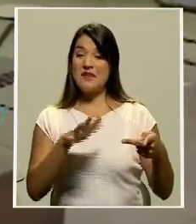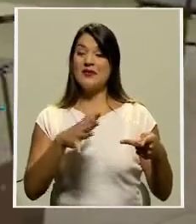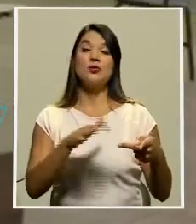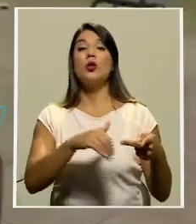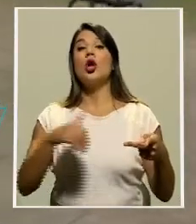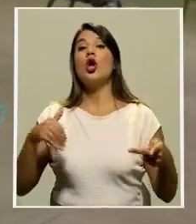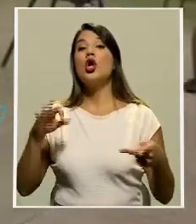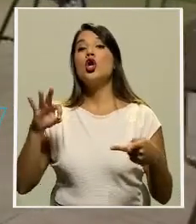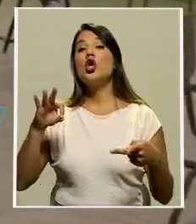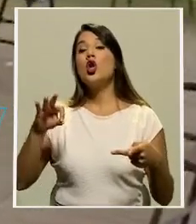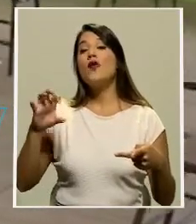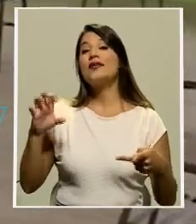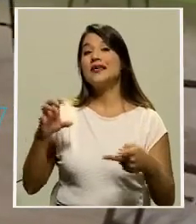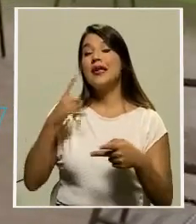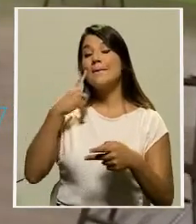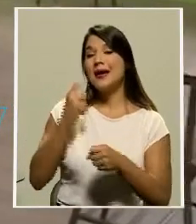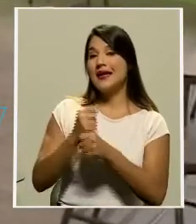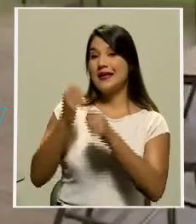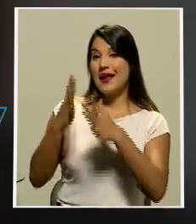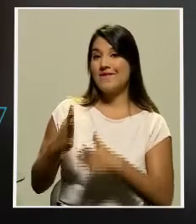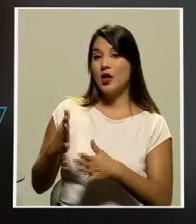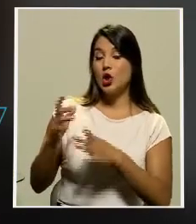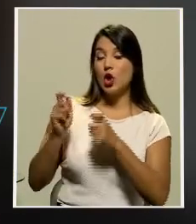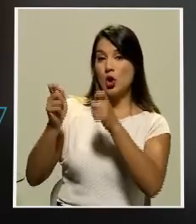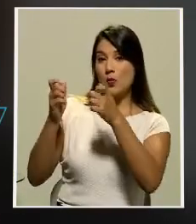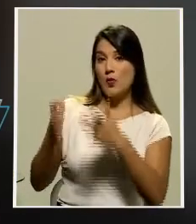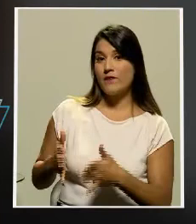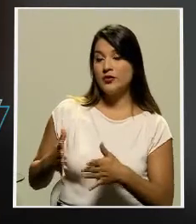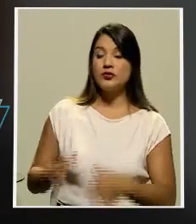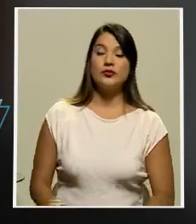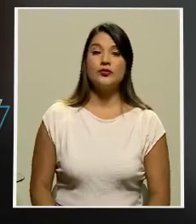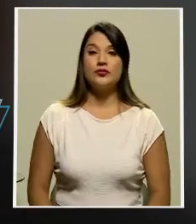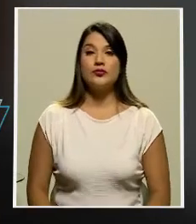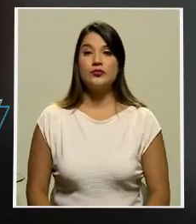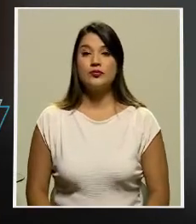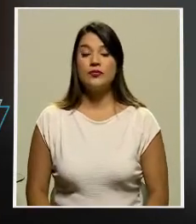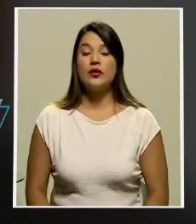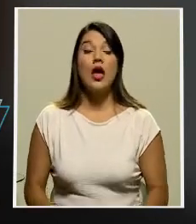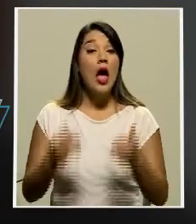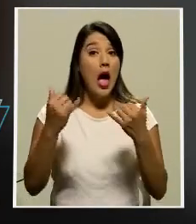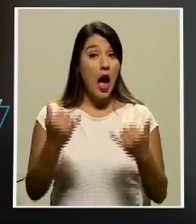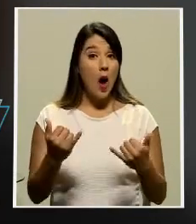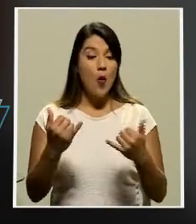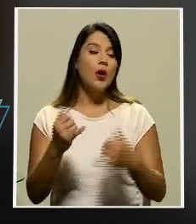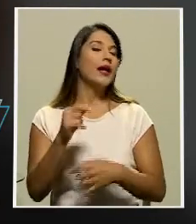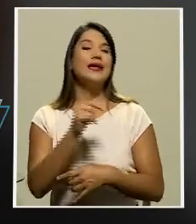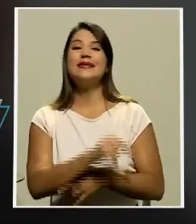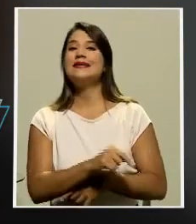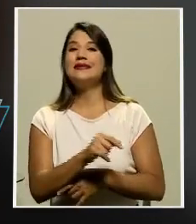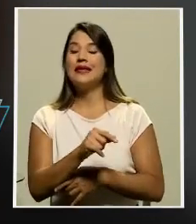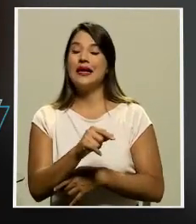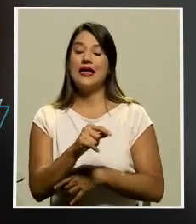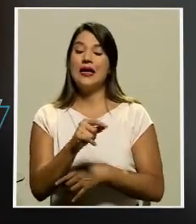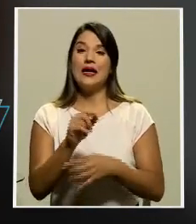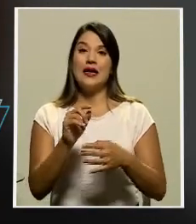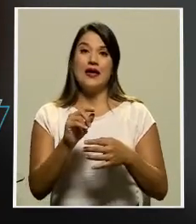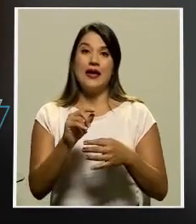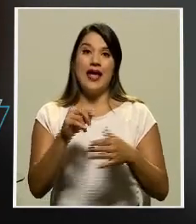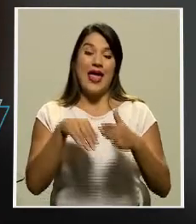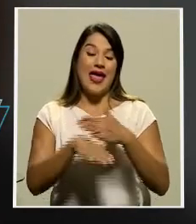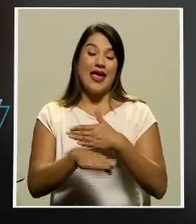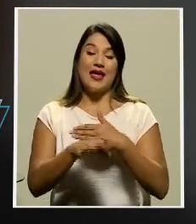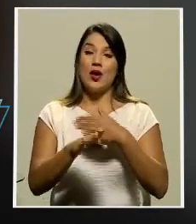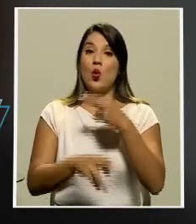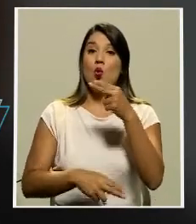corresponden al personal docente. Si bien aún no es un número inmanejable en el universo de 1